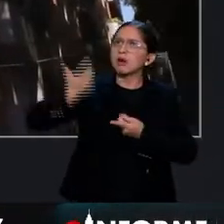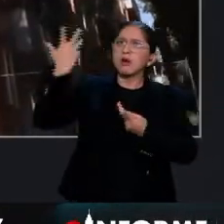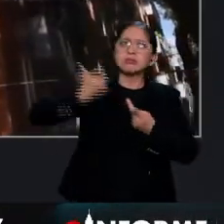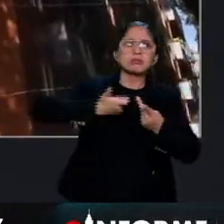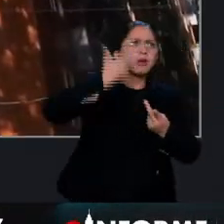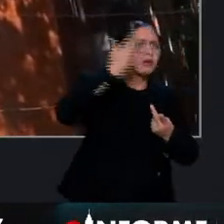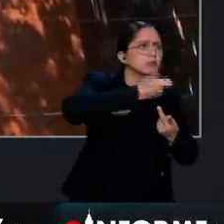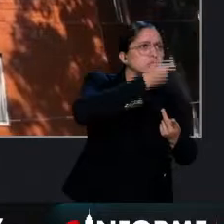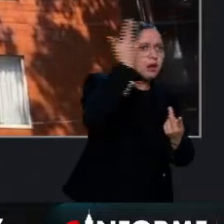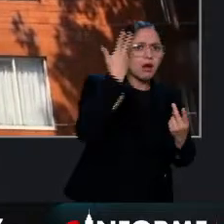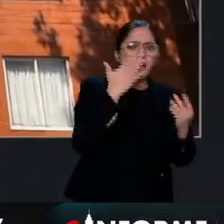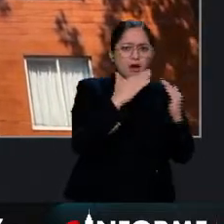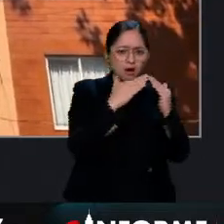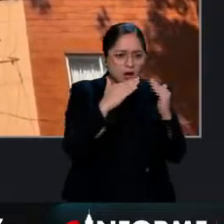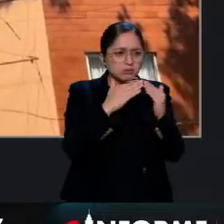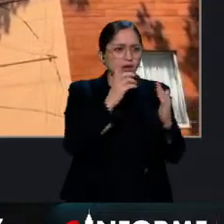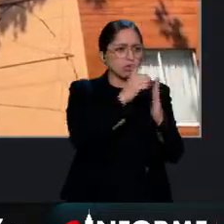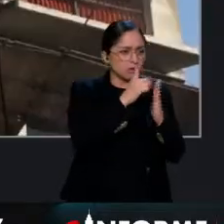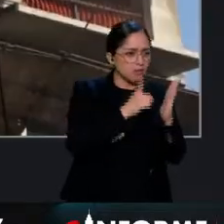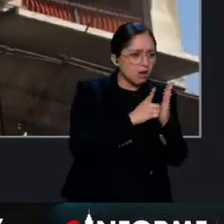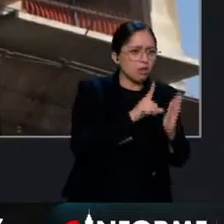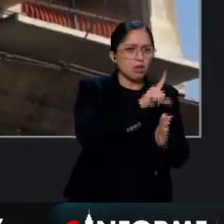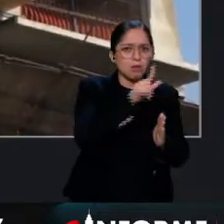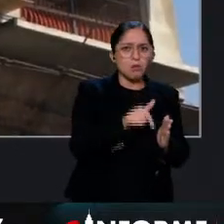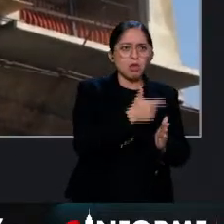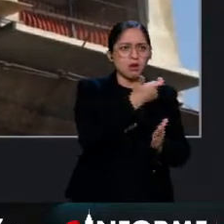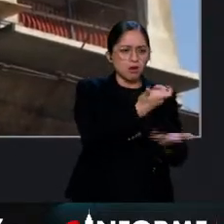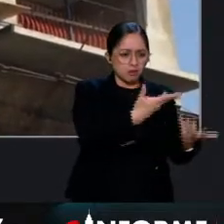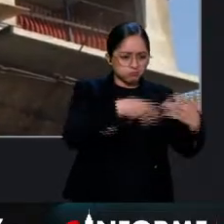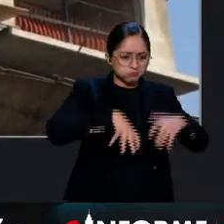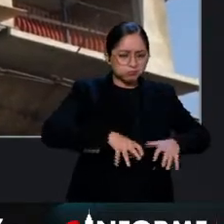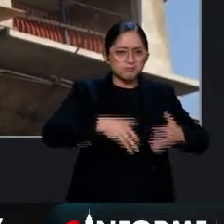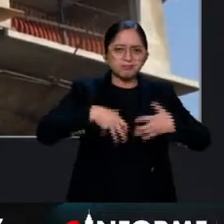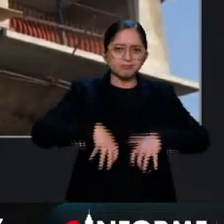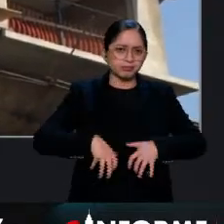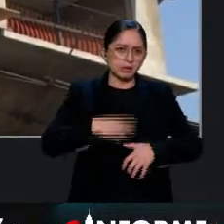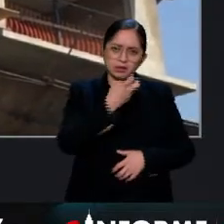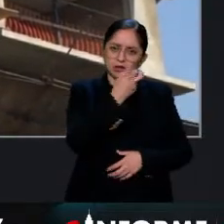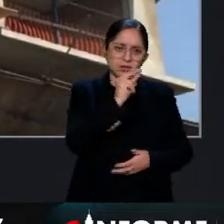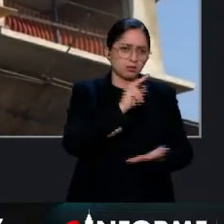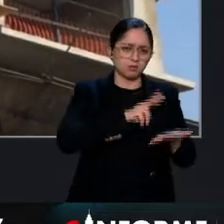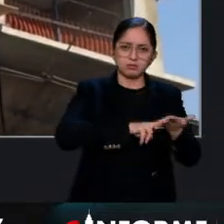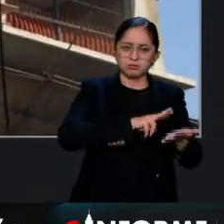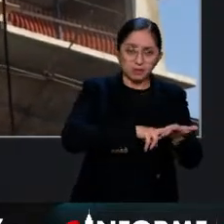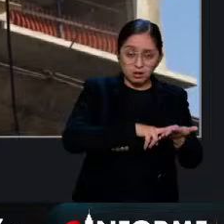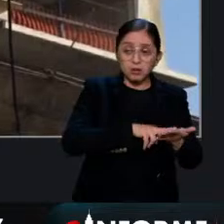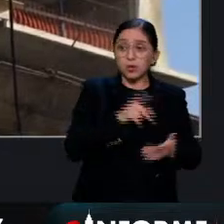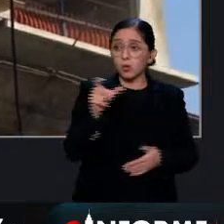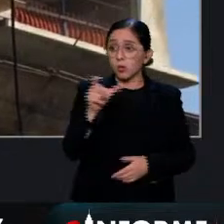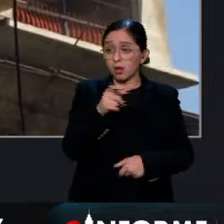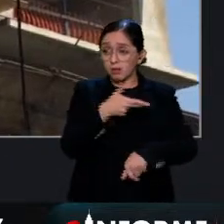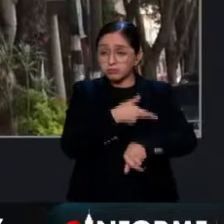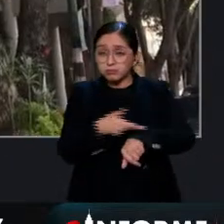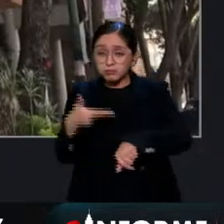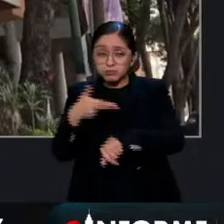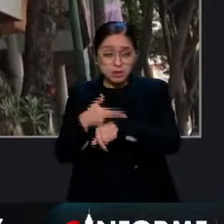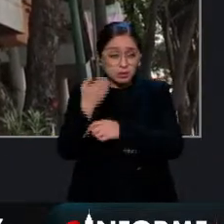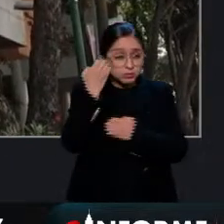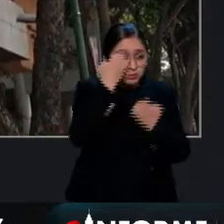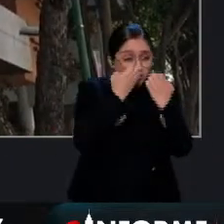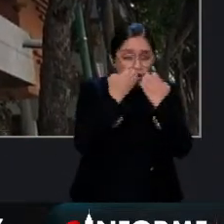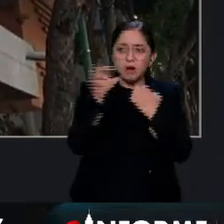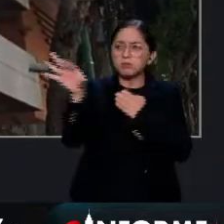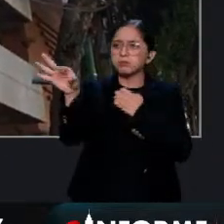enriquecimiento ilícito. Lara resaltó que conforme vayan avanzando las líneas de investigación del caso, se podría citar a subordinados y